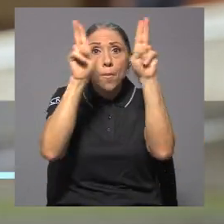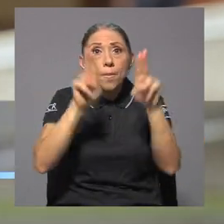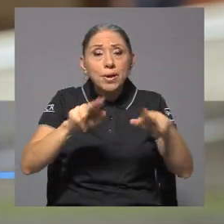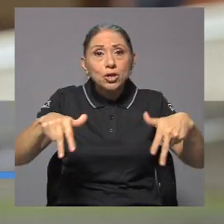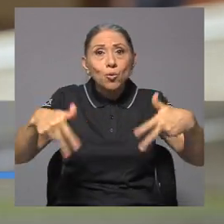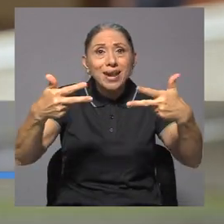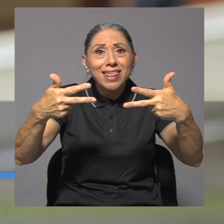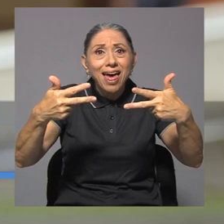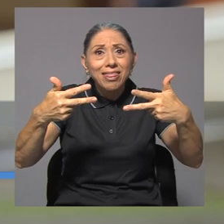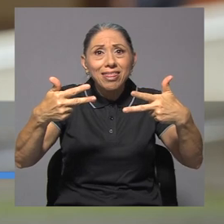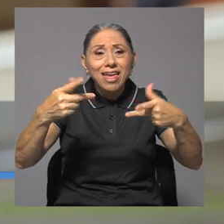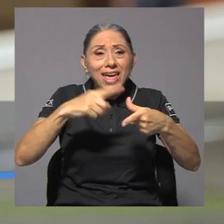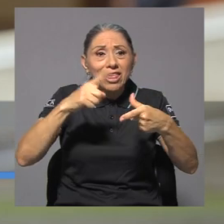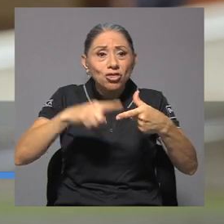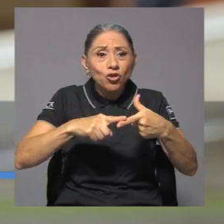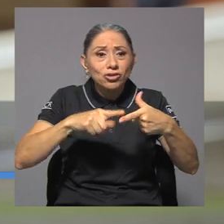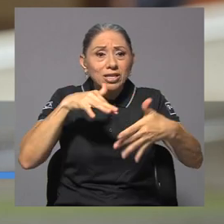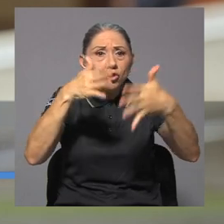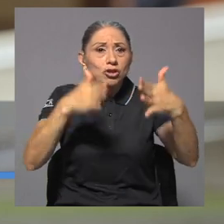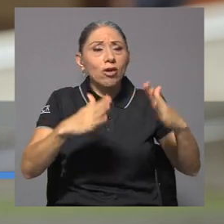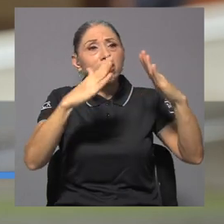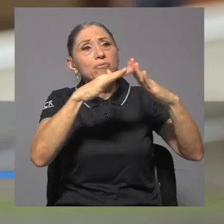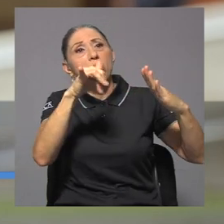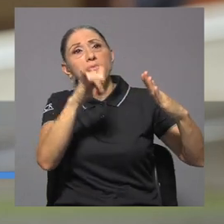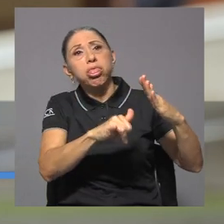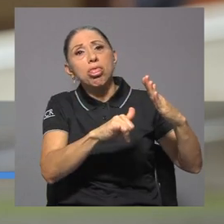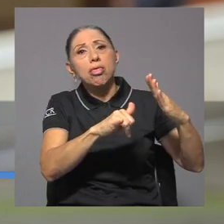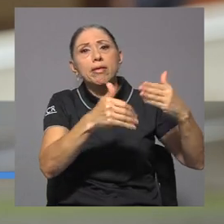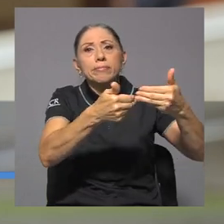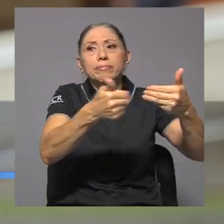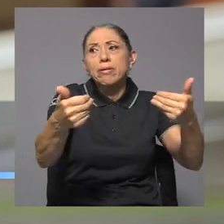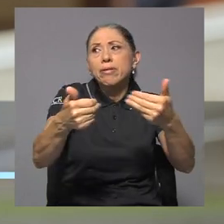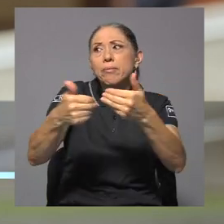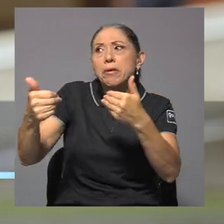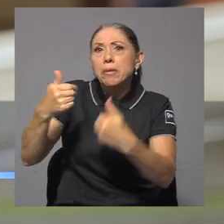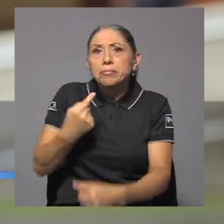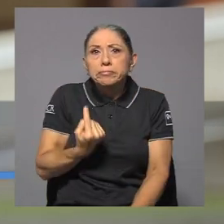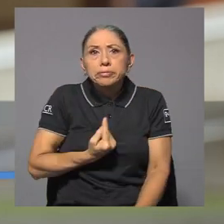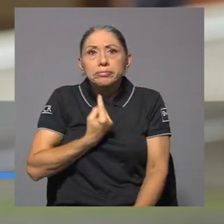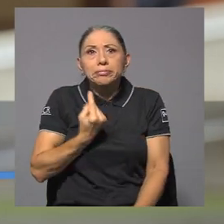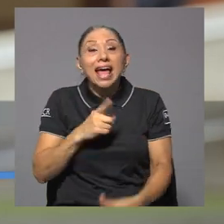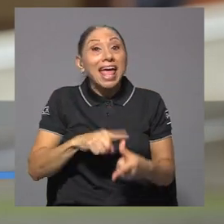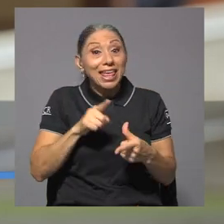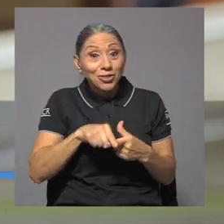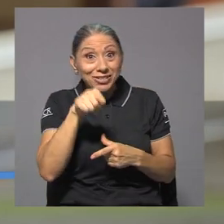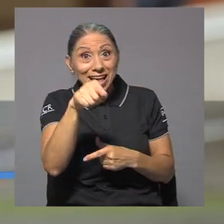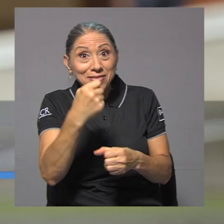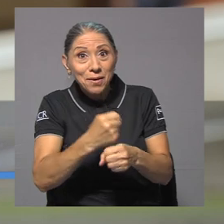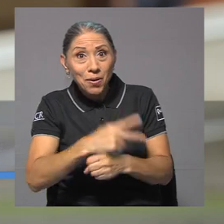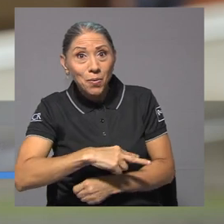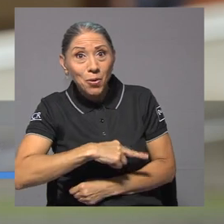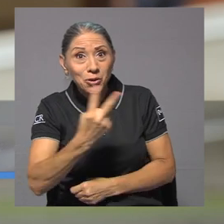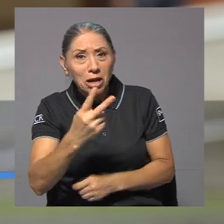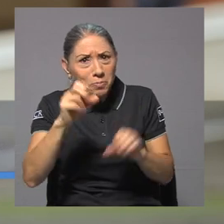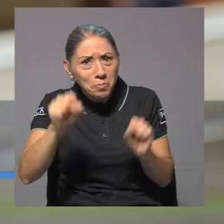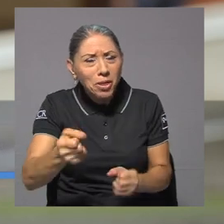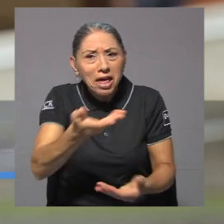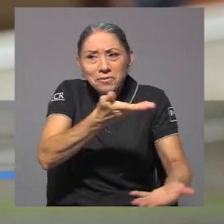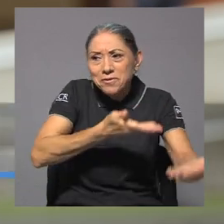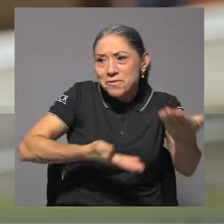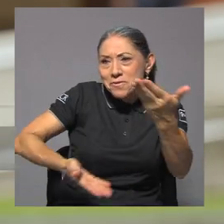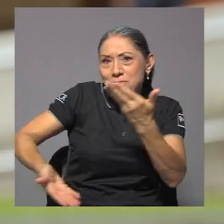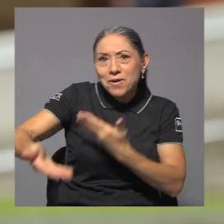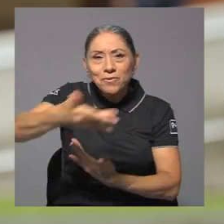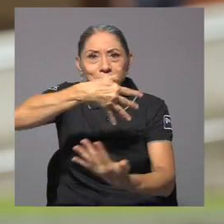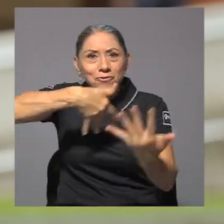estudiantes les empezó a aislar muchísimo, ¿verdad? Entonces, ellos encontraron en los proyectos de voluntariado un espacio de socialización también porque en los